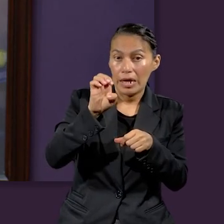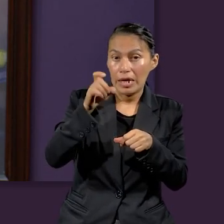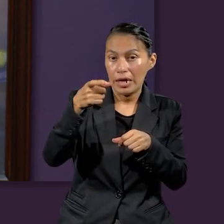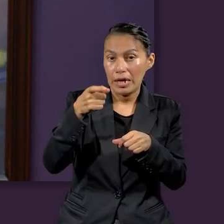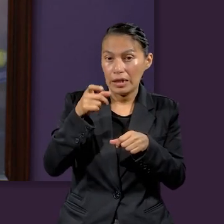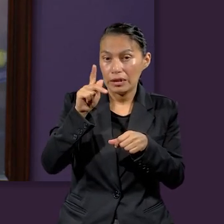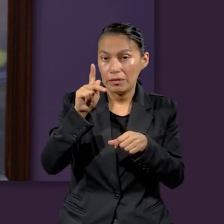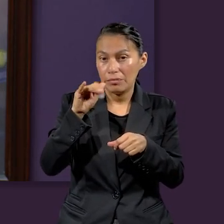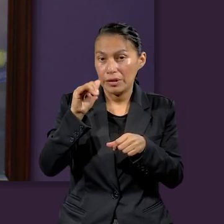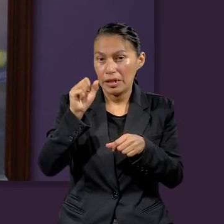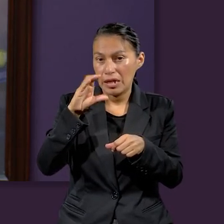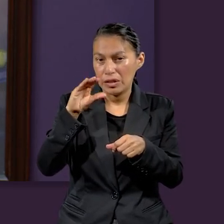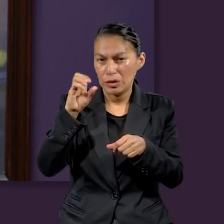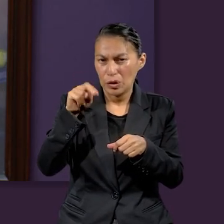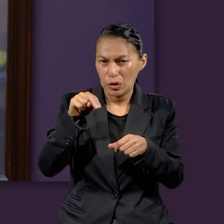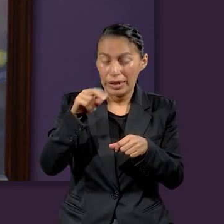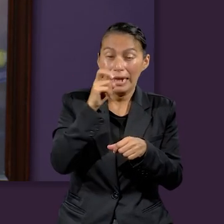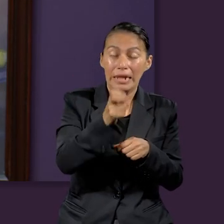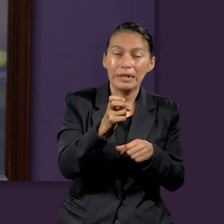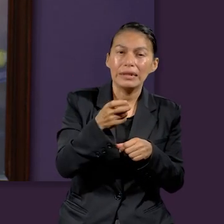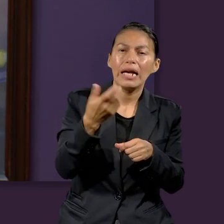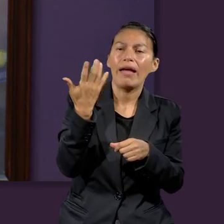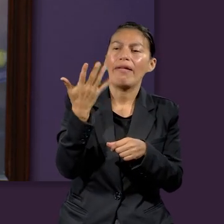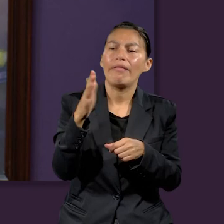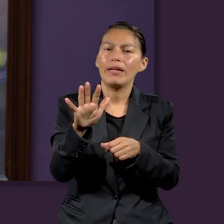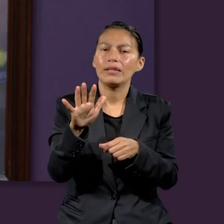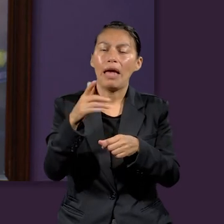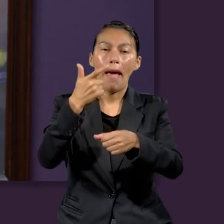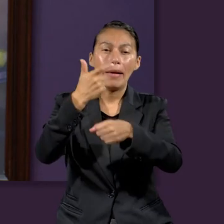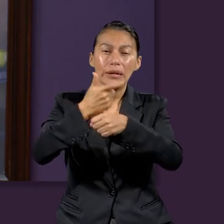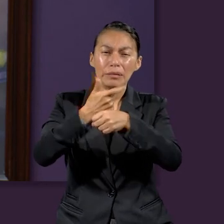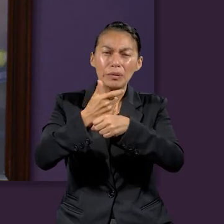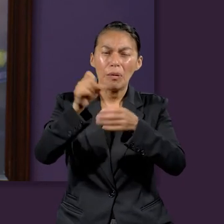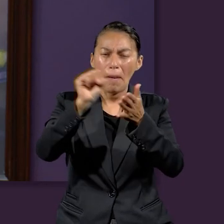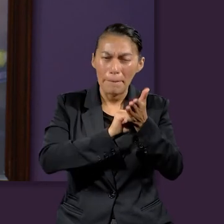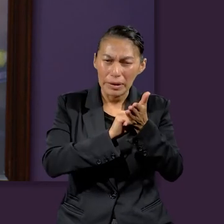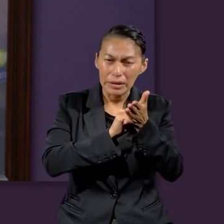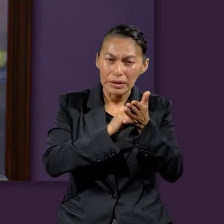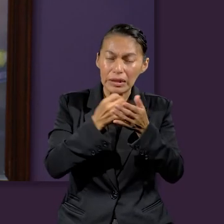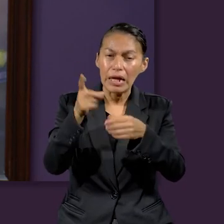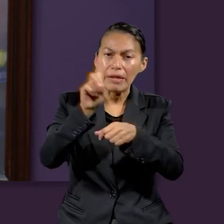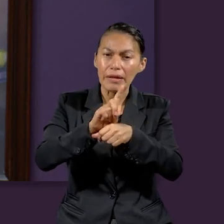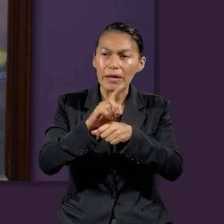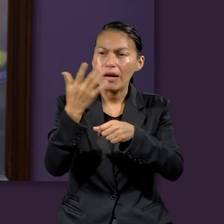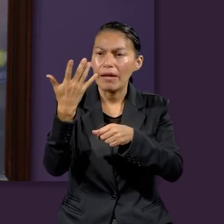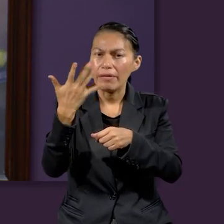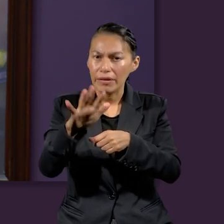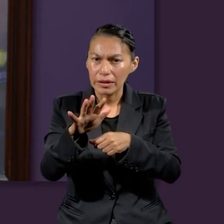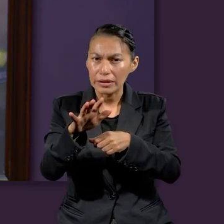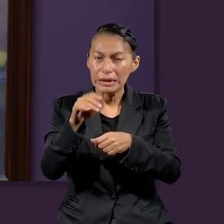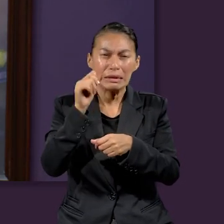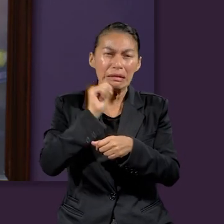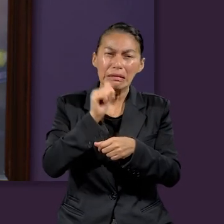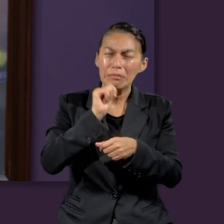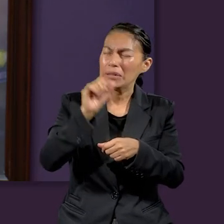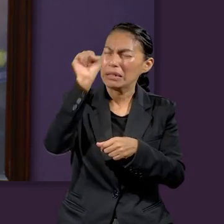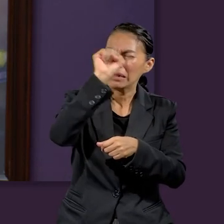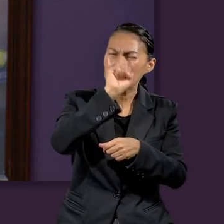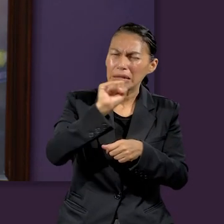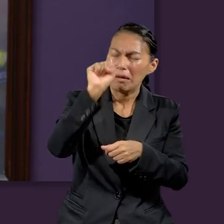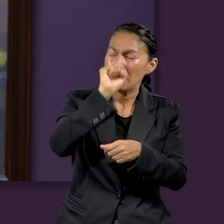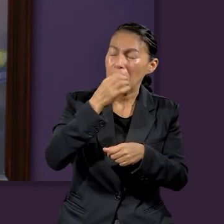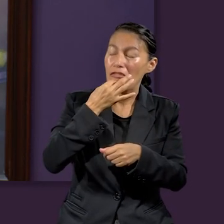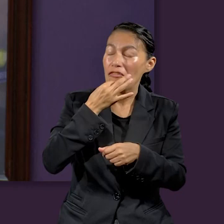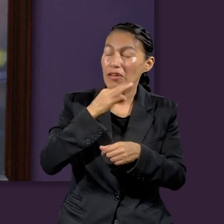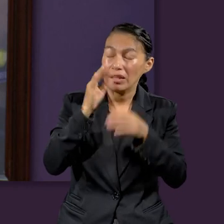el día de expiación se daba el día 10 del séptimo mes y era un sábado